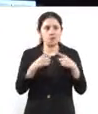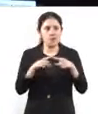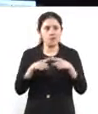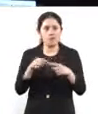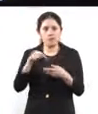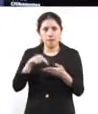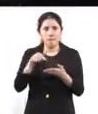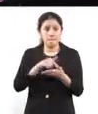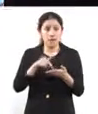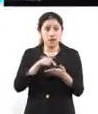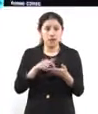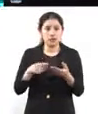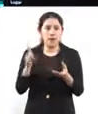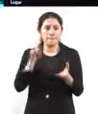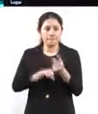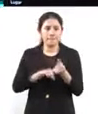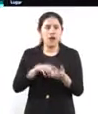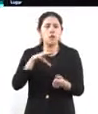Nacional.